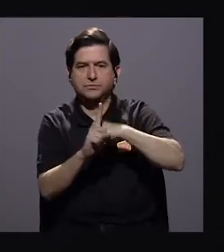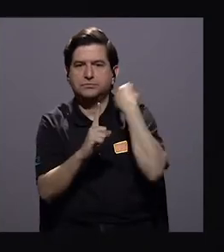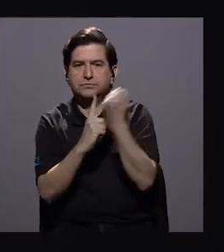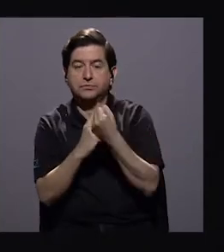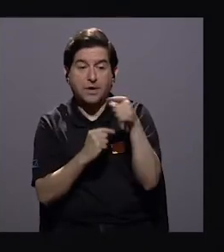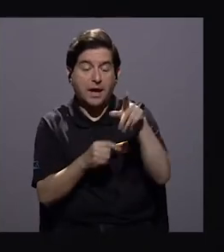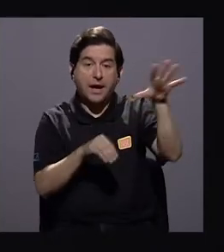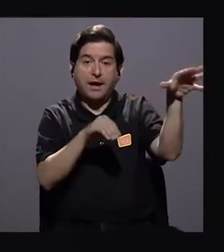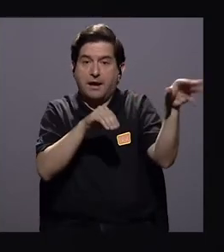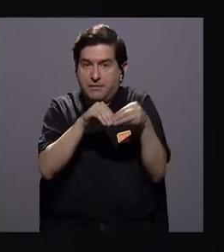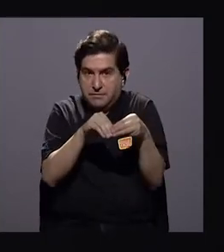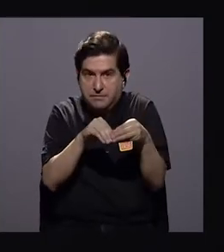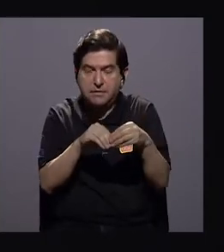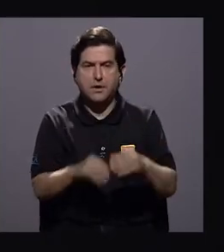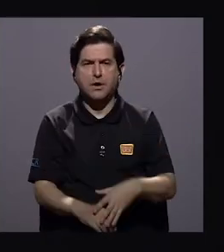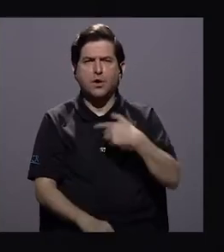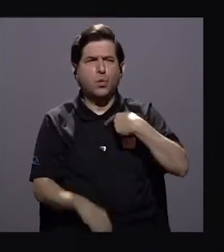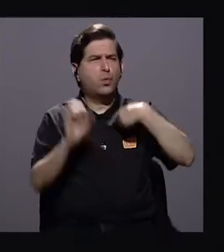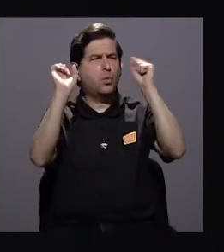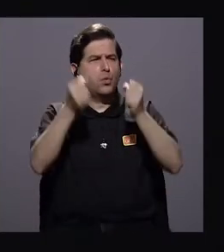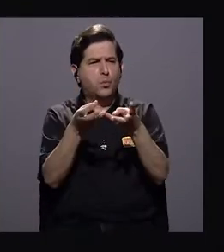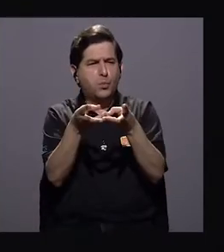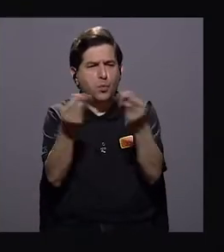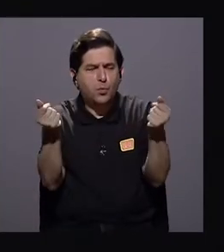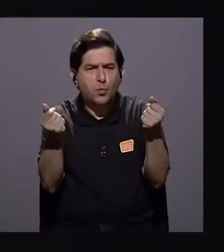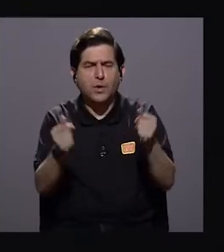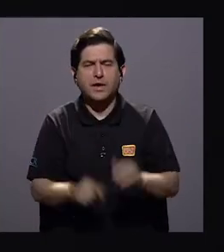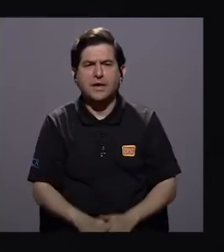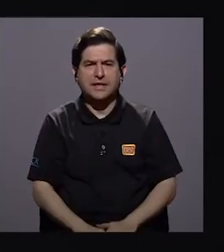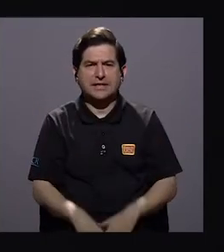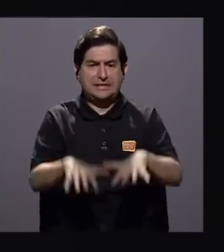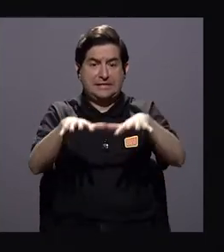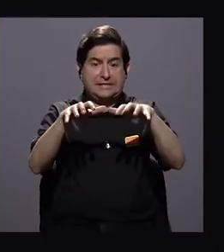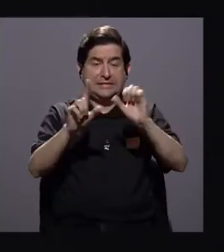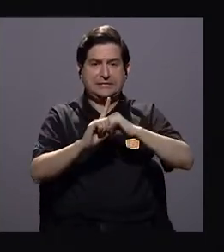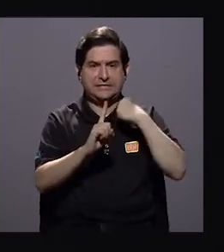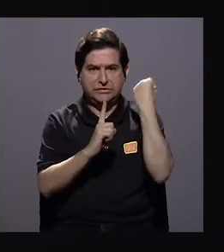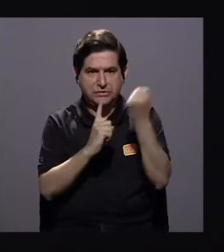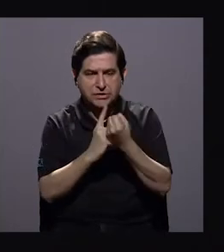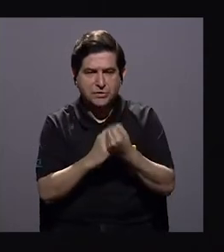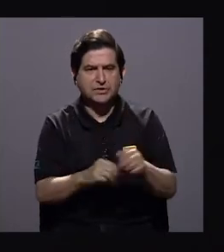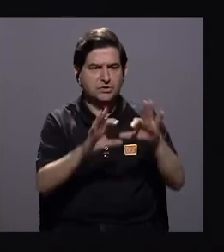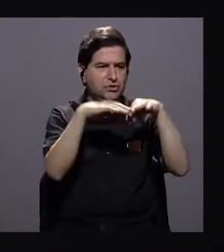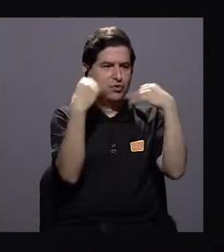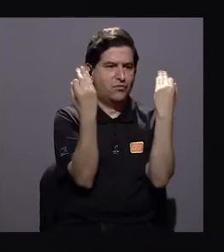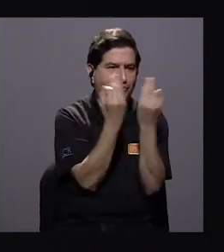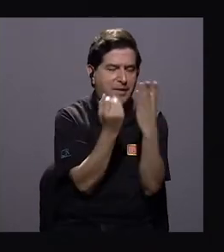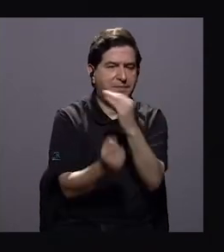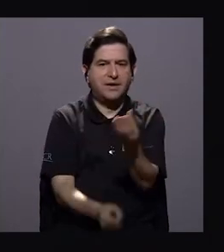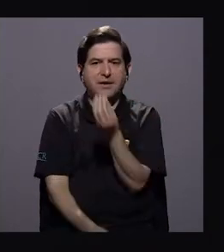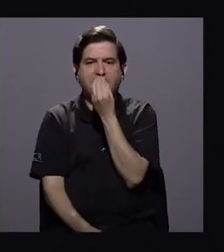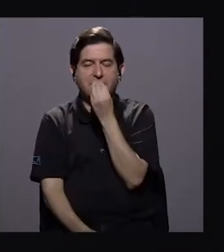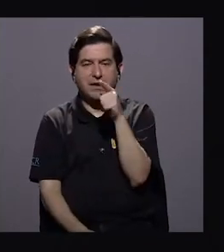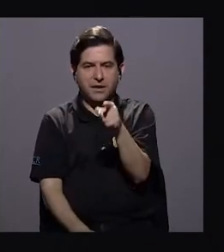Y a eso se suma de cómo uno puede resolver una tensión que está relacionada entre la familia y el sustento. Usted acaba de haber